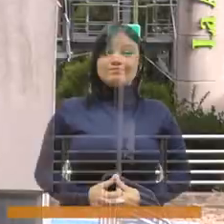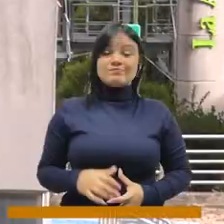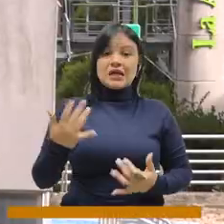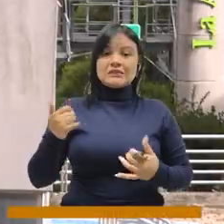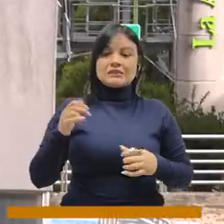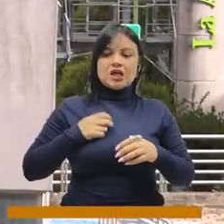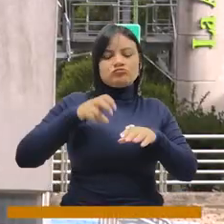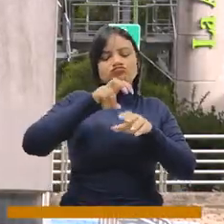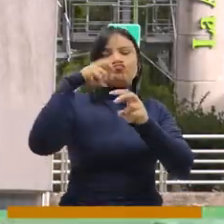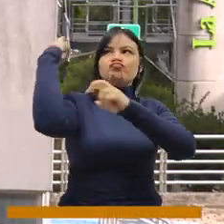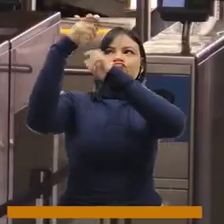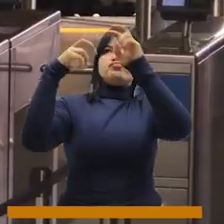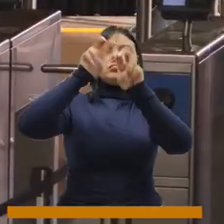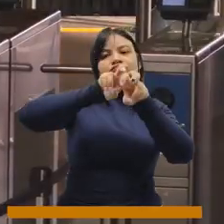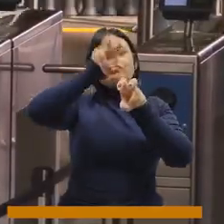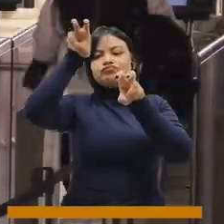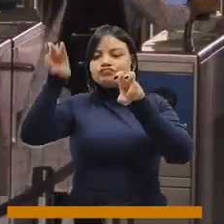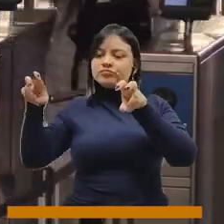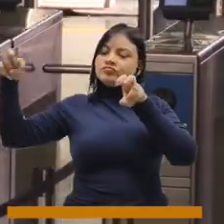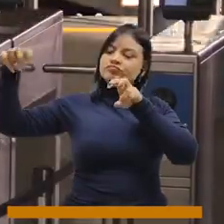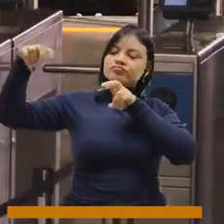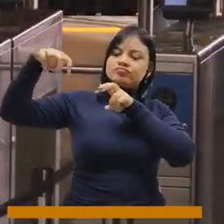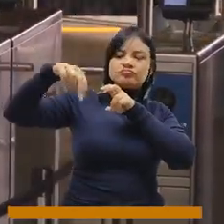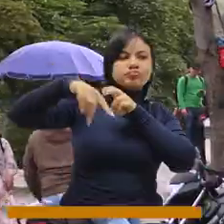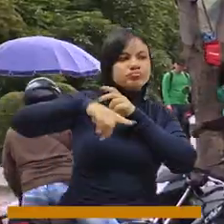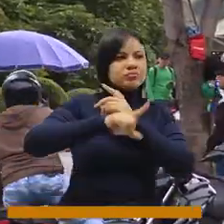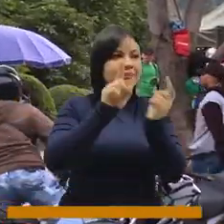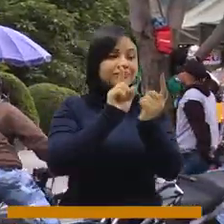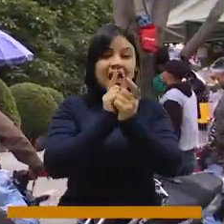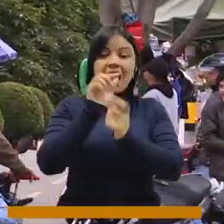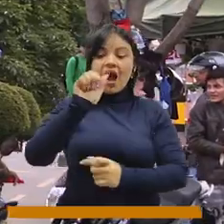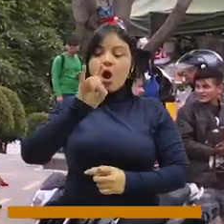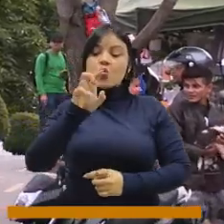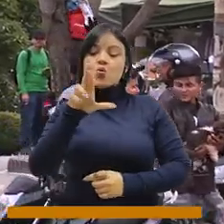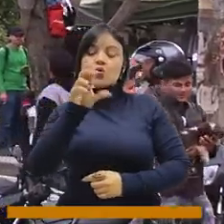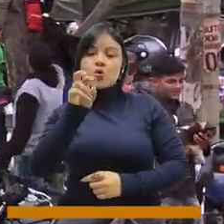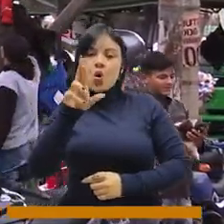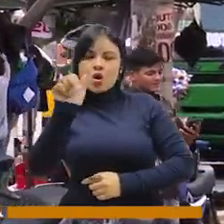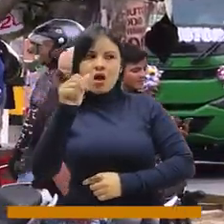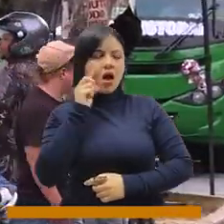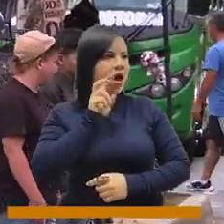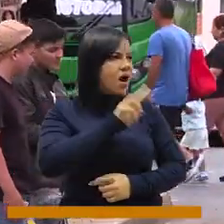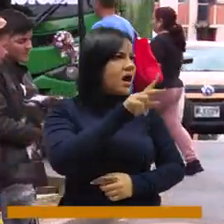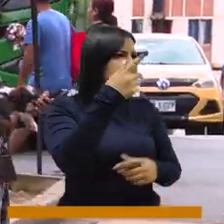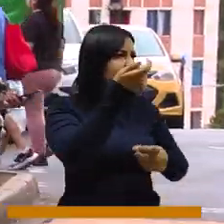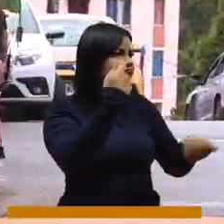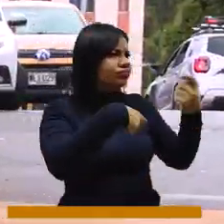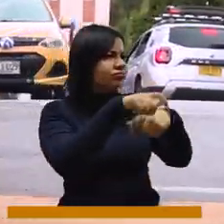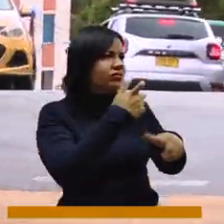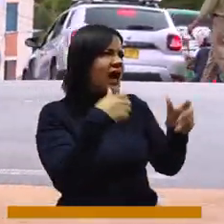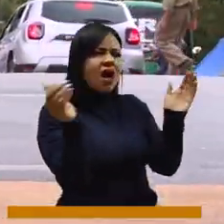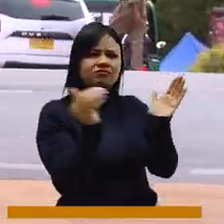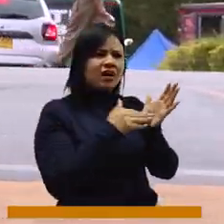Bajarse de la estación Aurora del Metrocable y encontrarse con una zona de reactivación